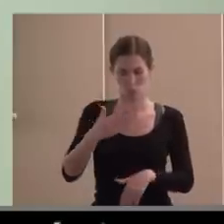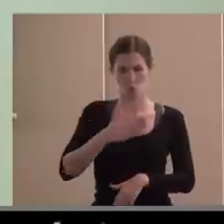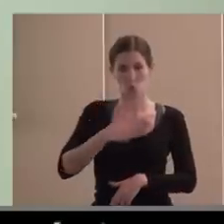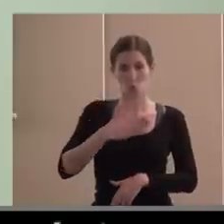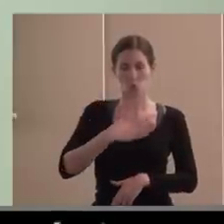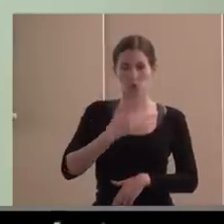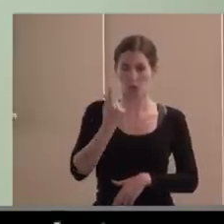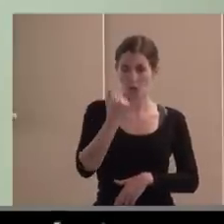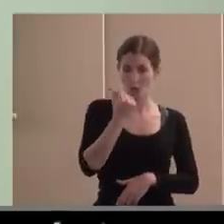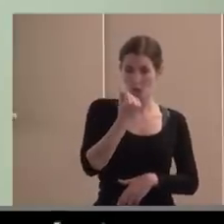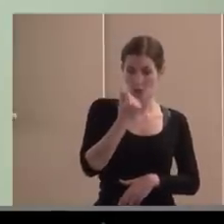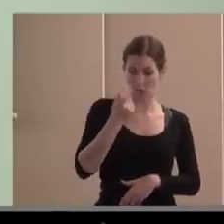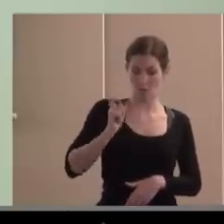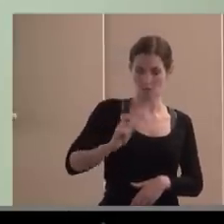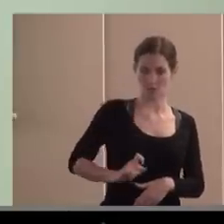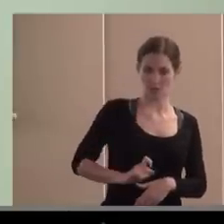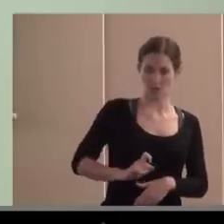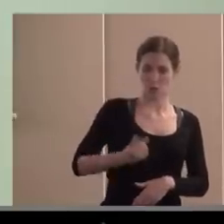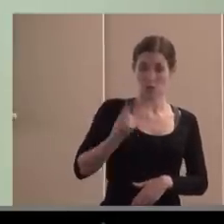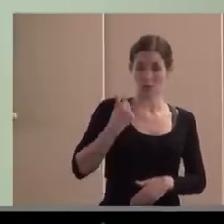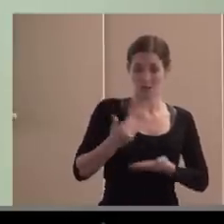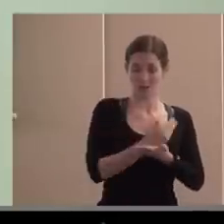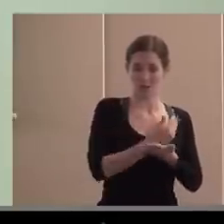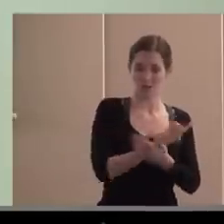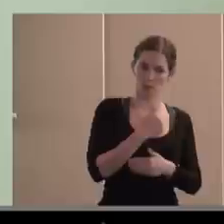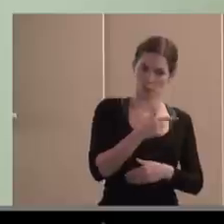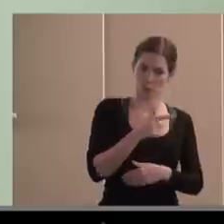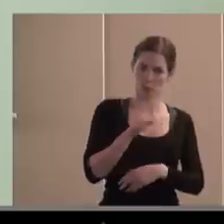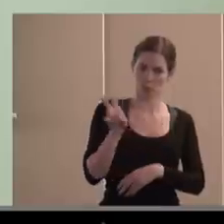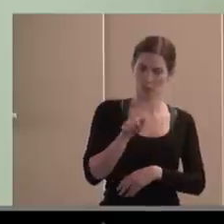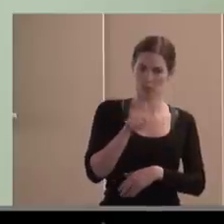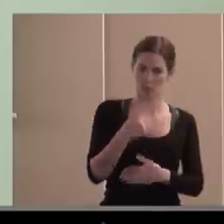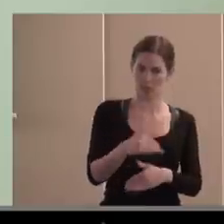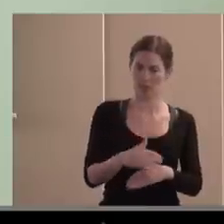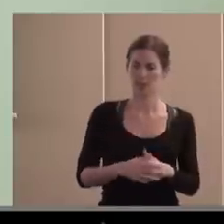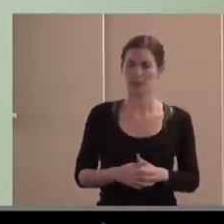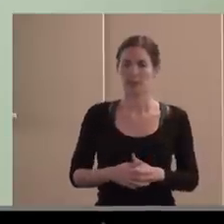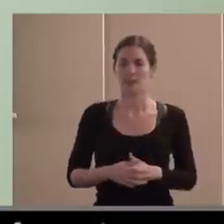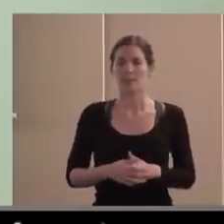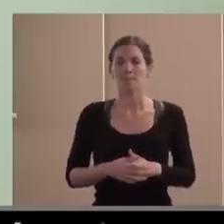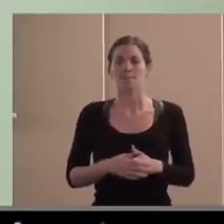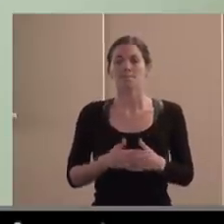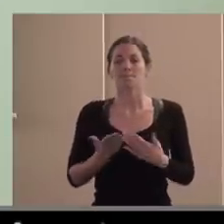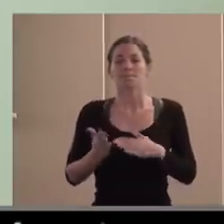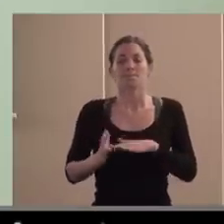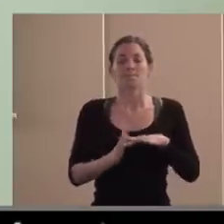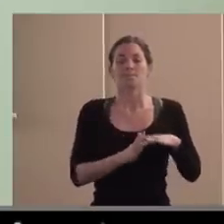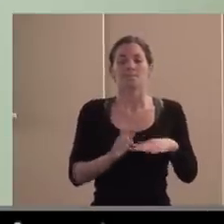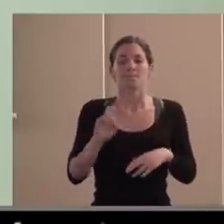Y después hay otra dimensión que yo diría que es más puramente